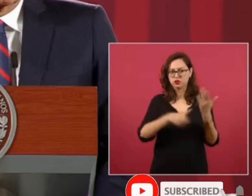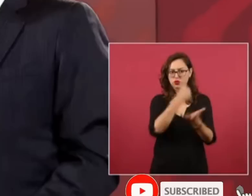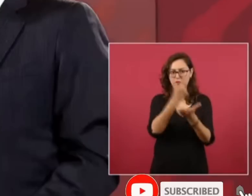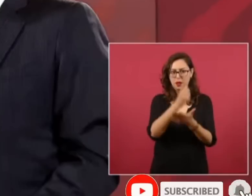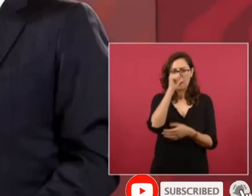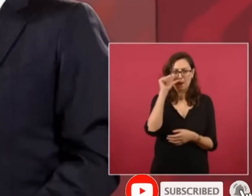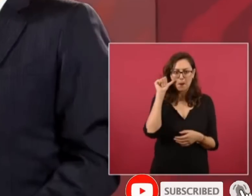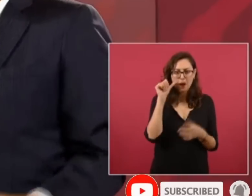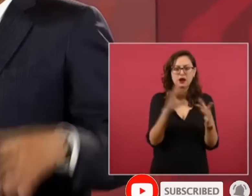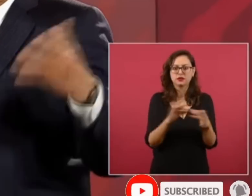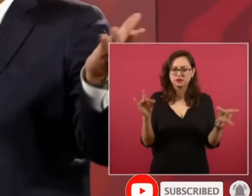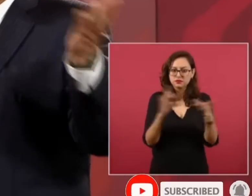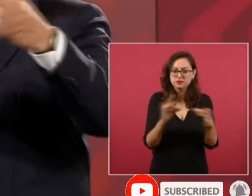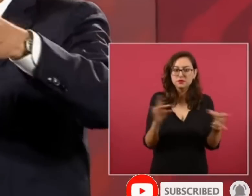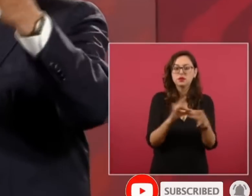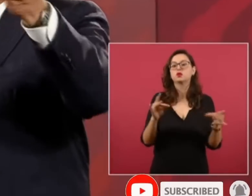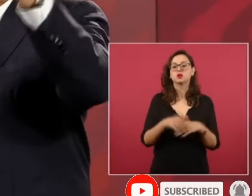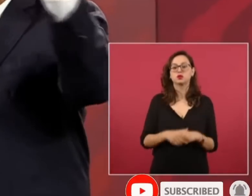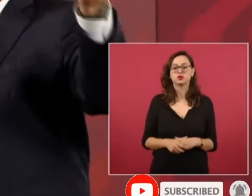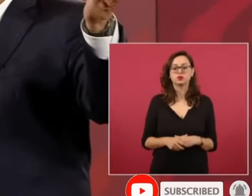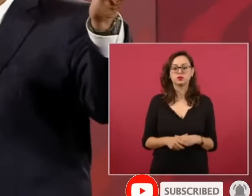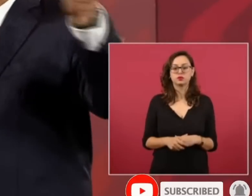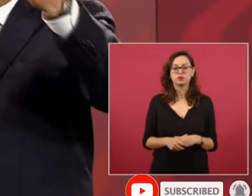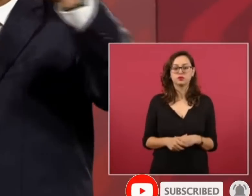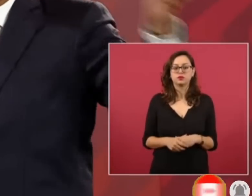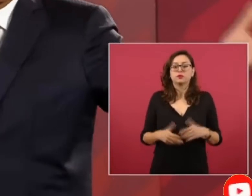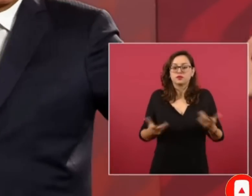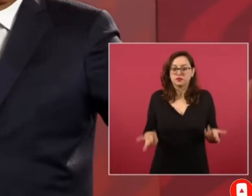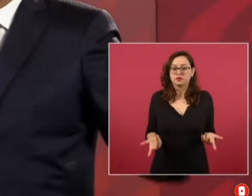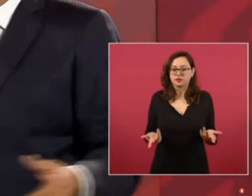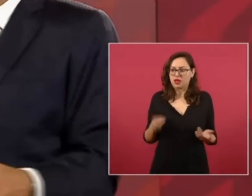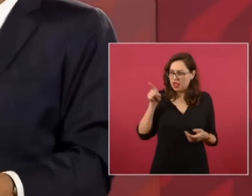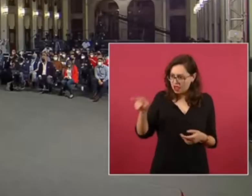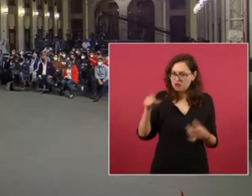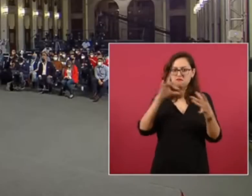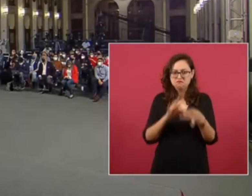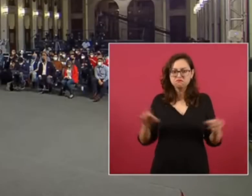sus homilías o discursos cuando visitó México.